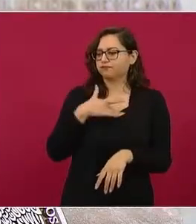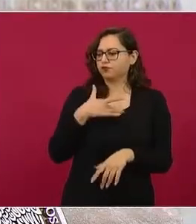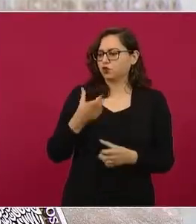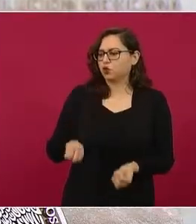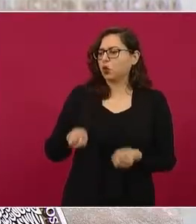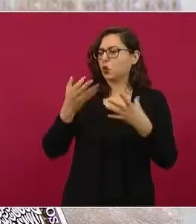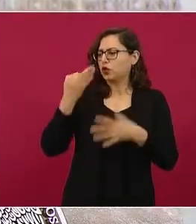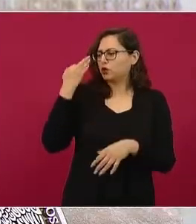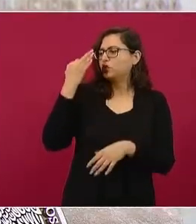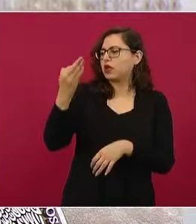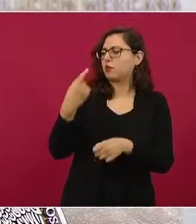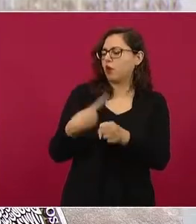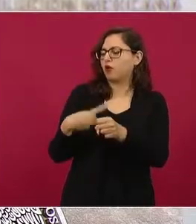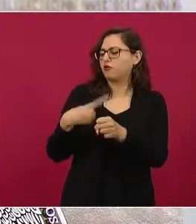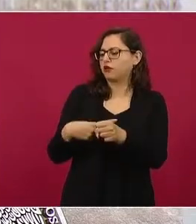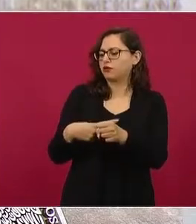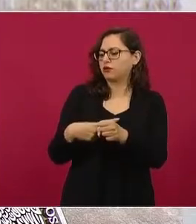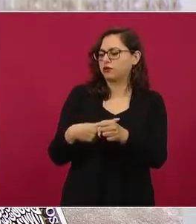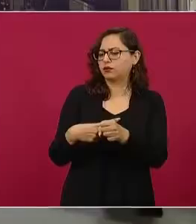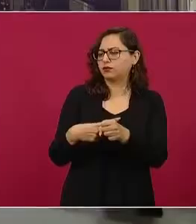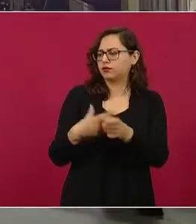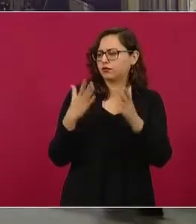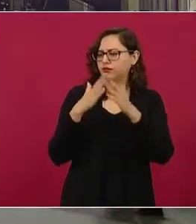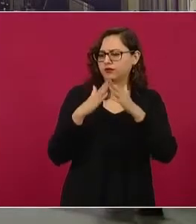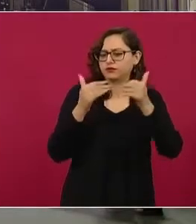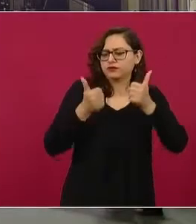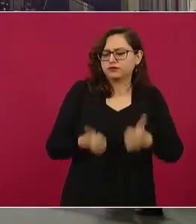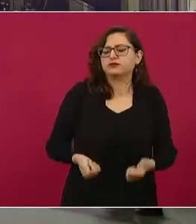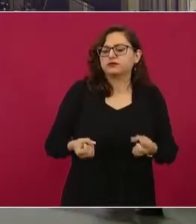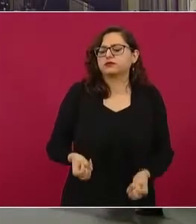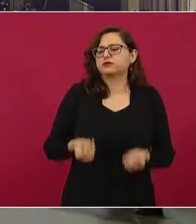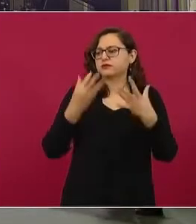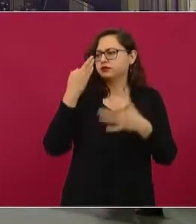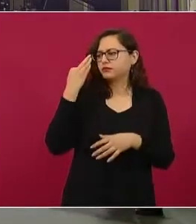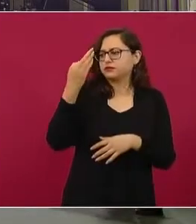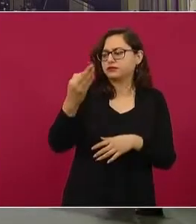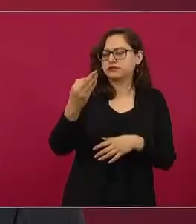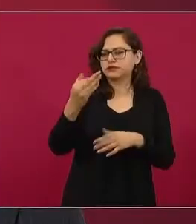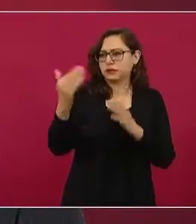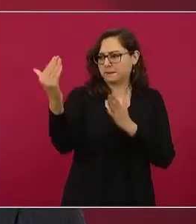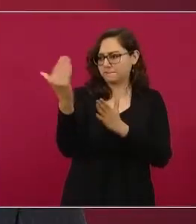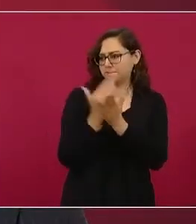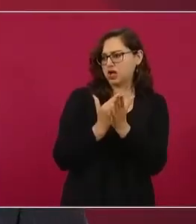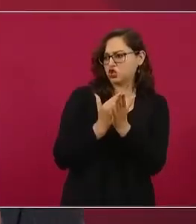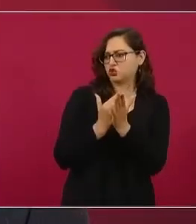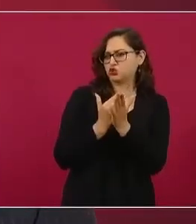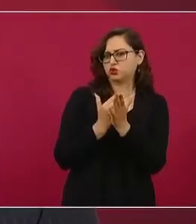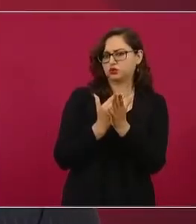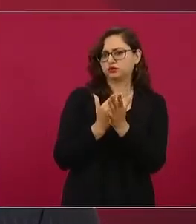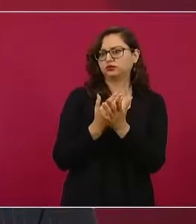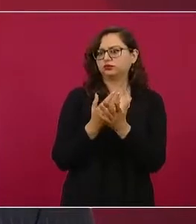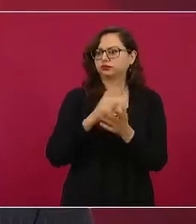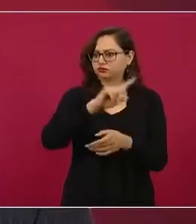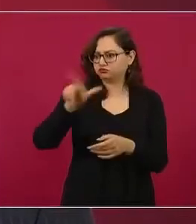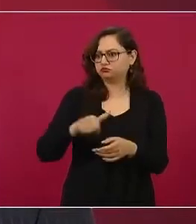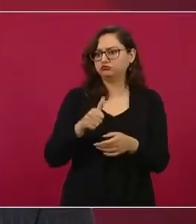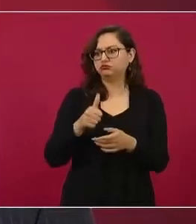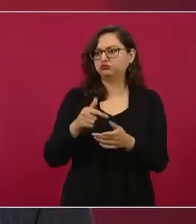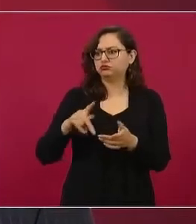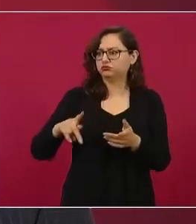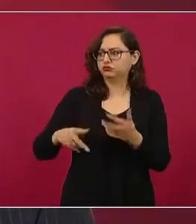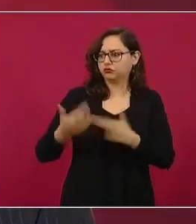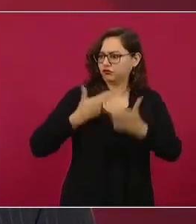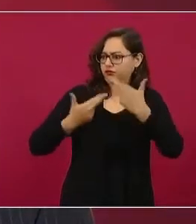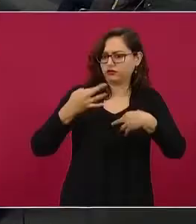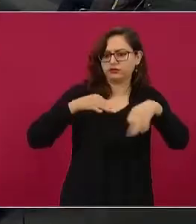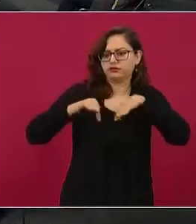aislamiento de las personas enfermas o las personas asintomáticas positivas para poderse incorporar más rápidamente a su puesto